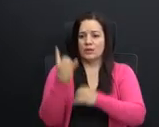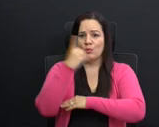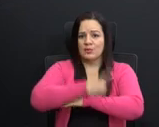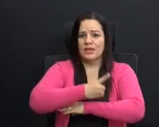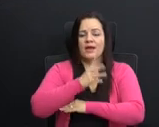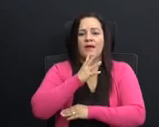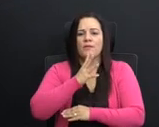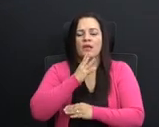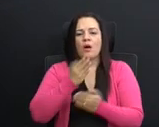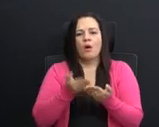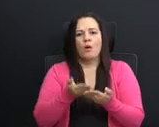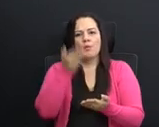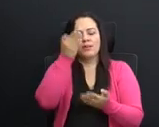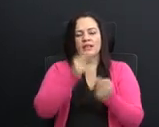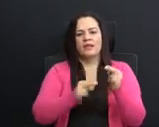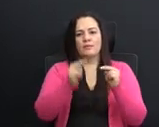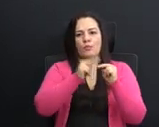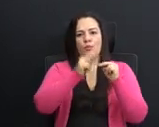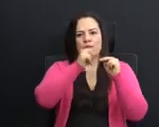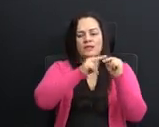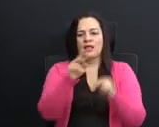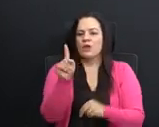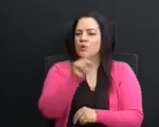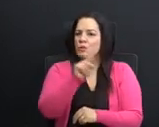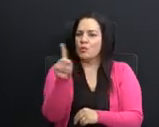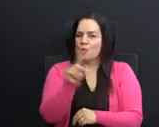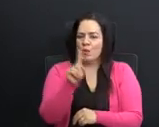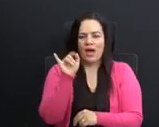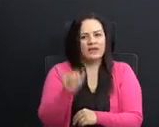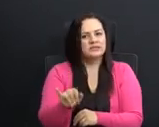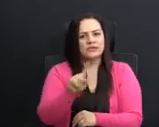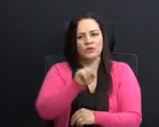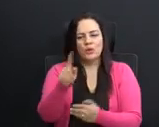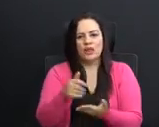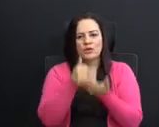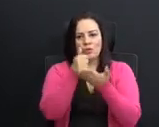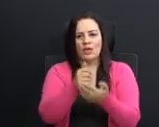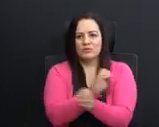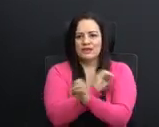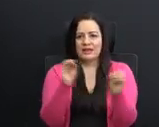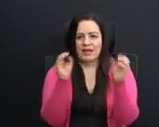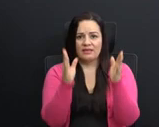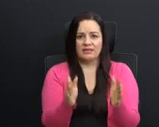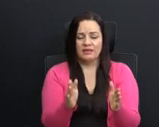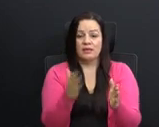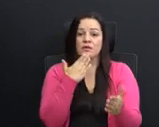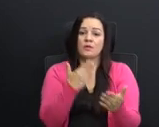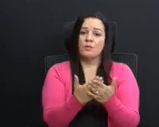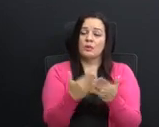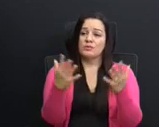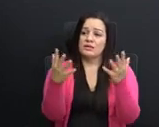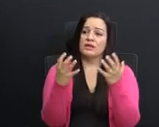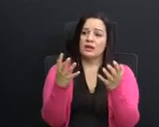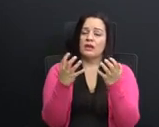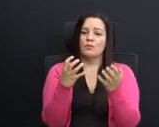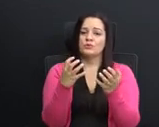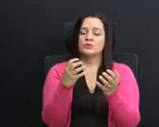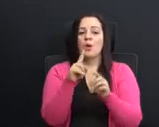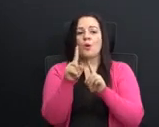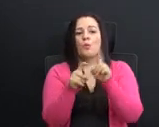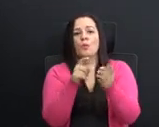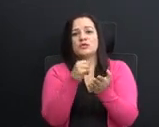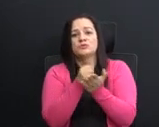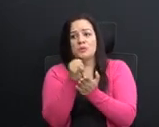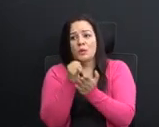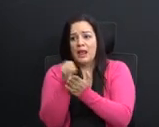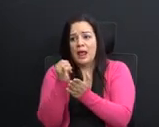impuestos. No, señores, así no le damos ayuda a nadie. Y bueno, si queremos cuestionar los privilegios que